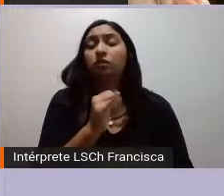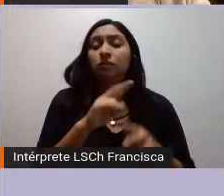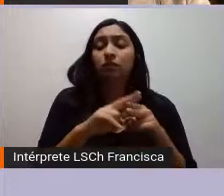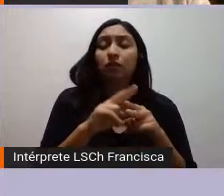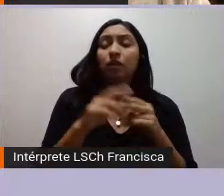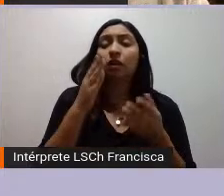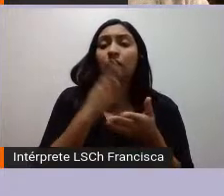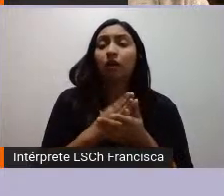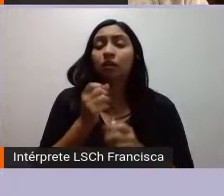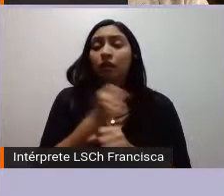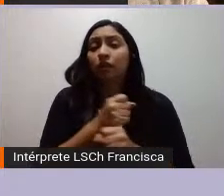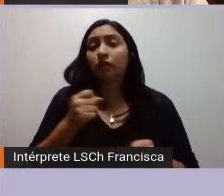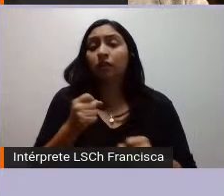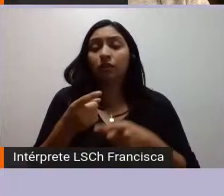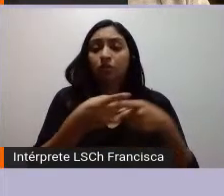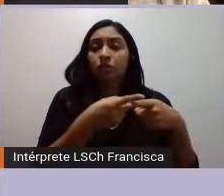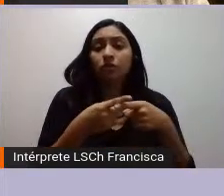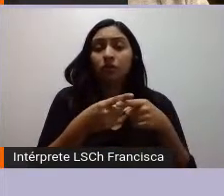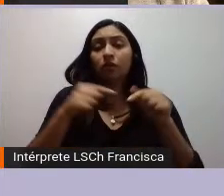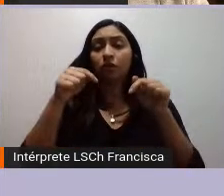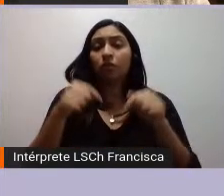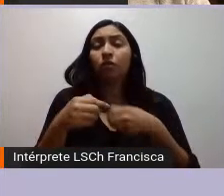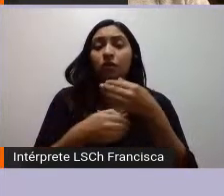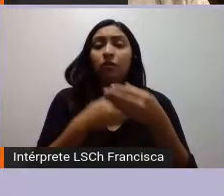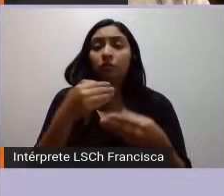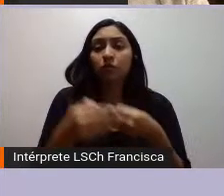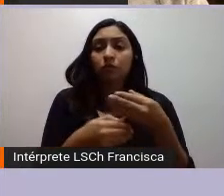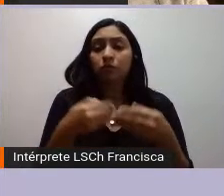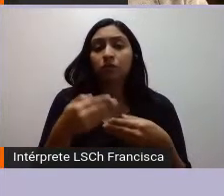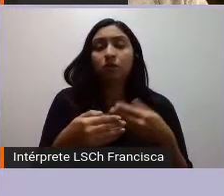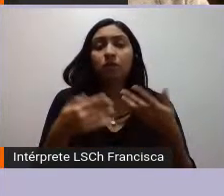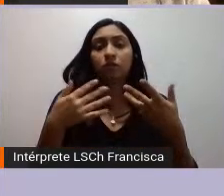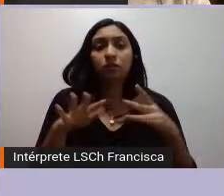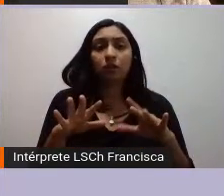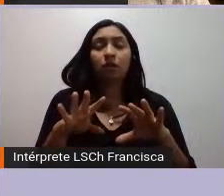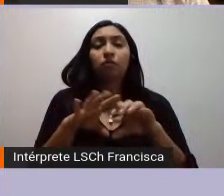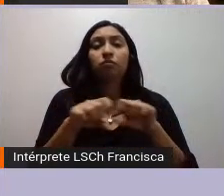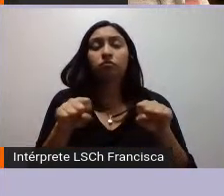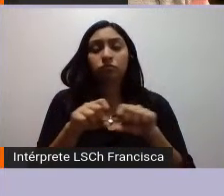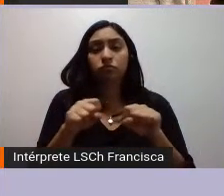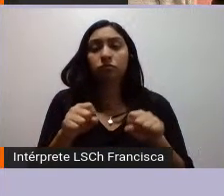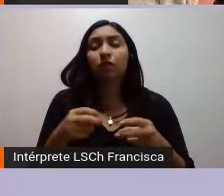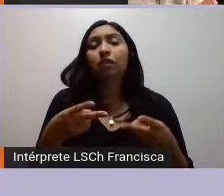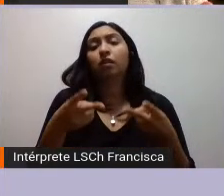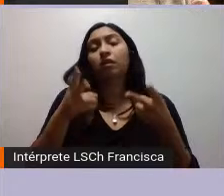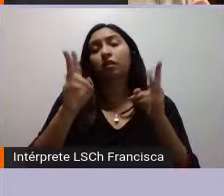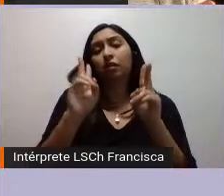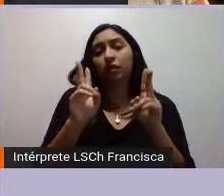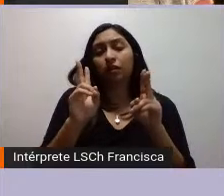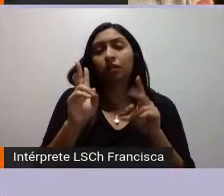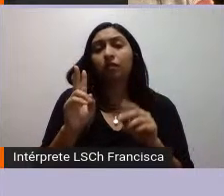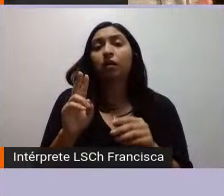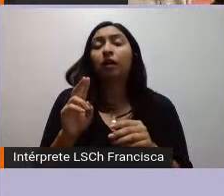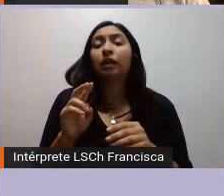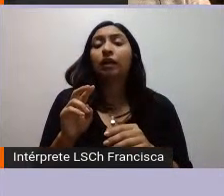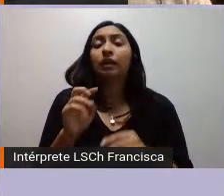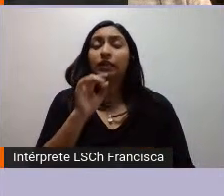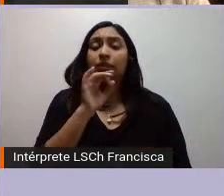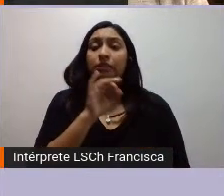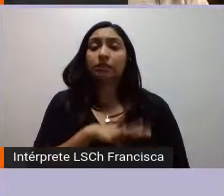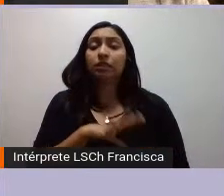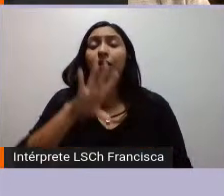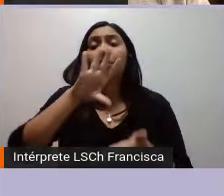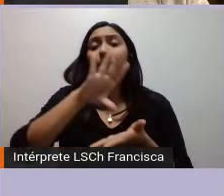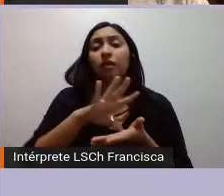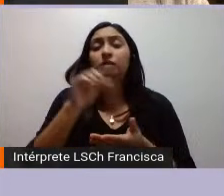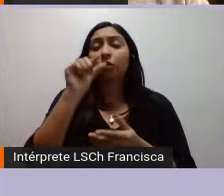social que recién hoy en el proceso convencional se estarían recién materializando estos derechos poniendo a Chile en unos países que está tal vez un poquito más